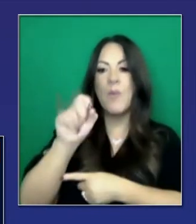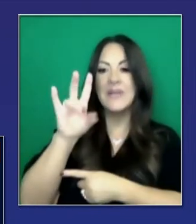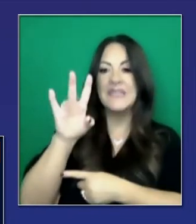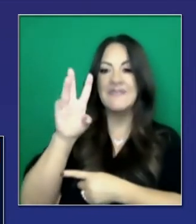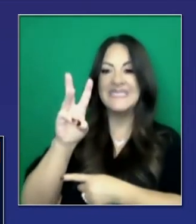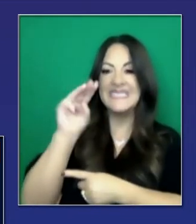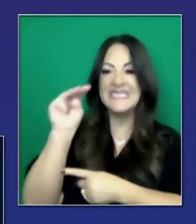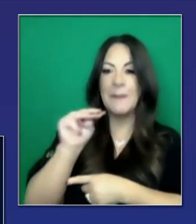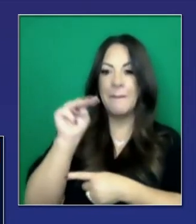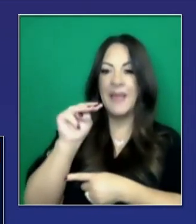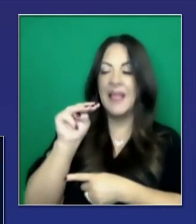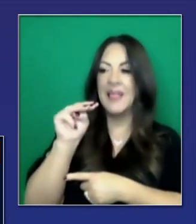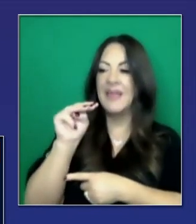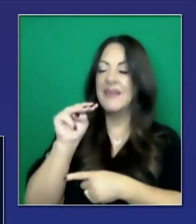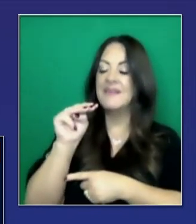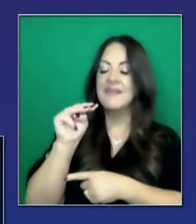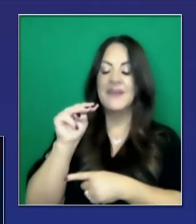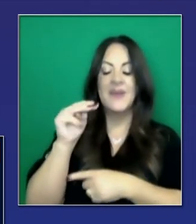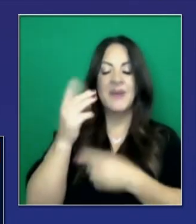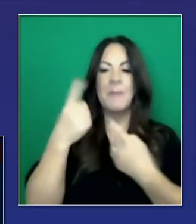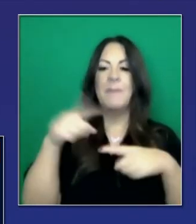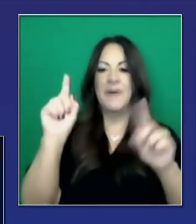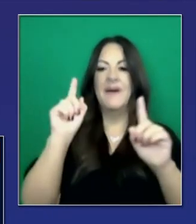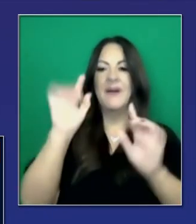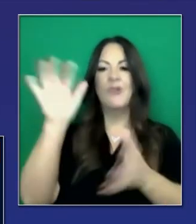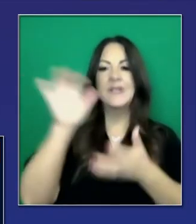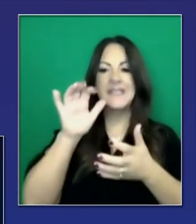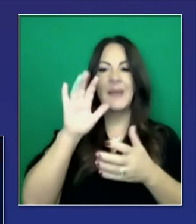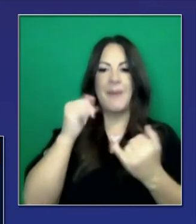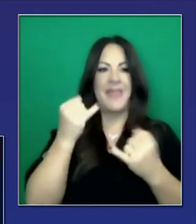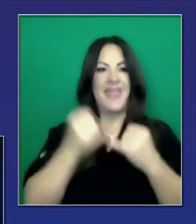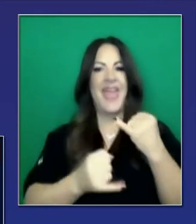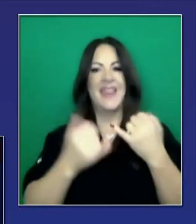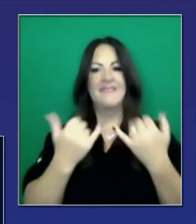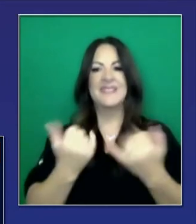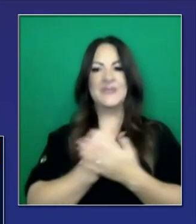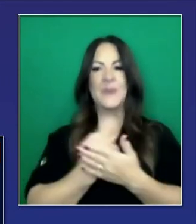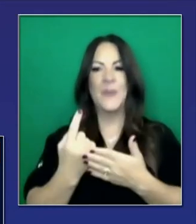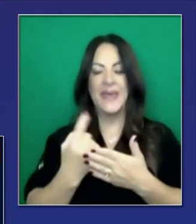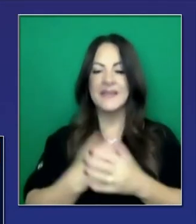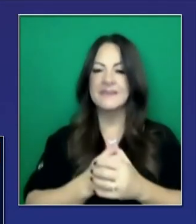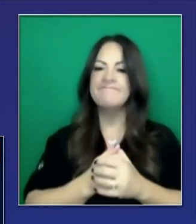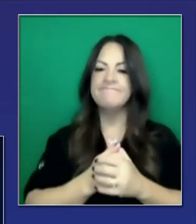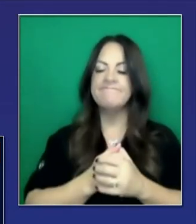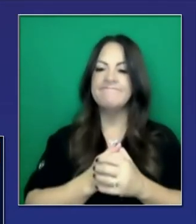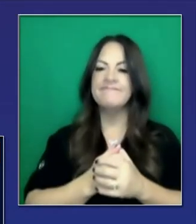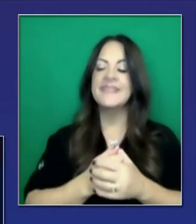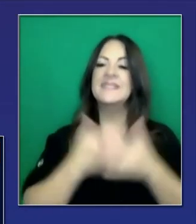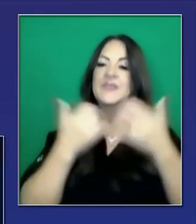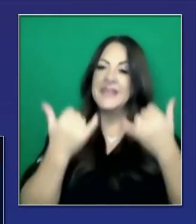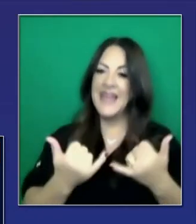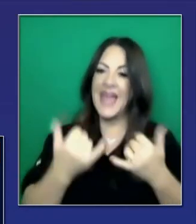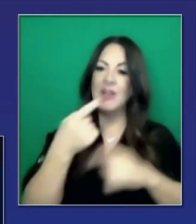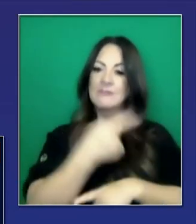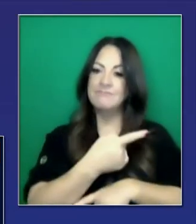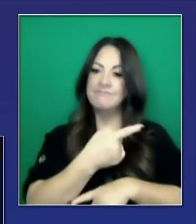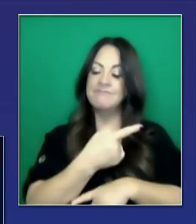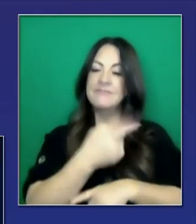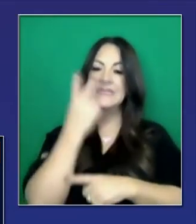.76 millones es lo que se anticipa antes del final de la semana. Y aquí está la reseña en cuanto al total de